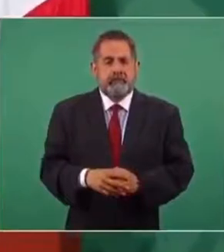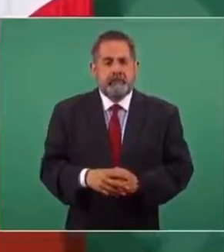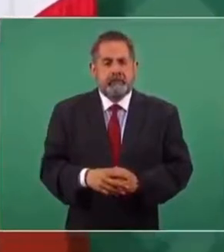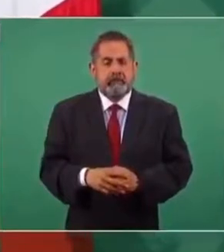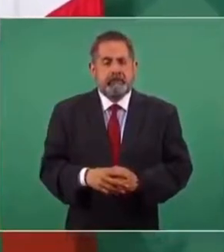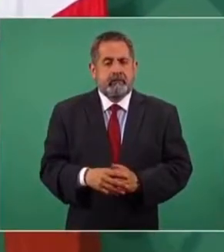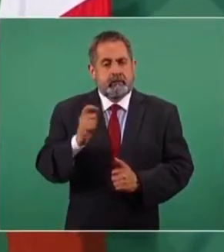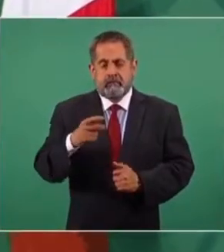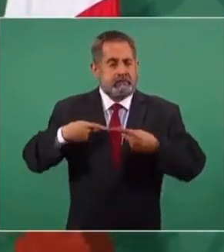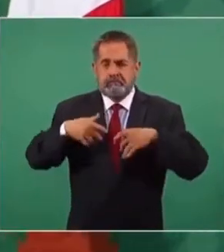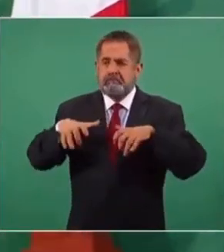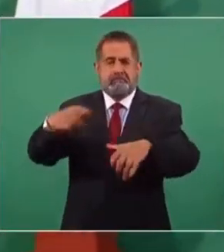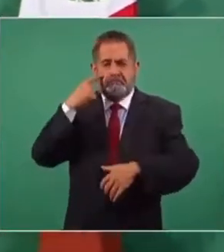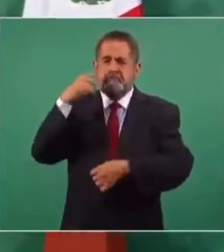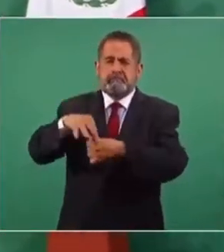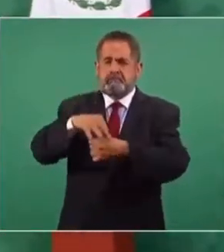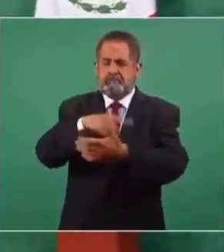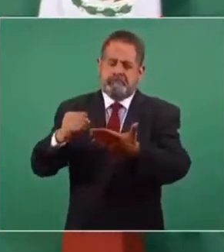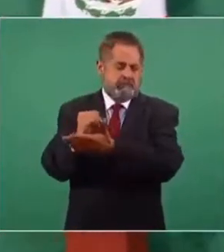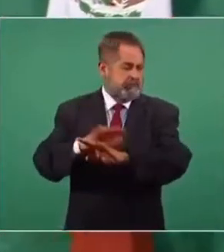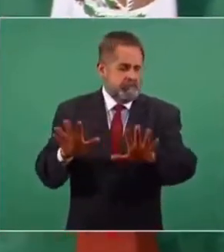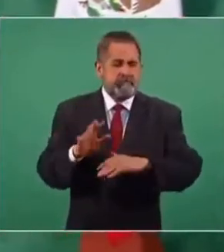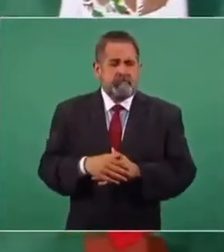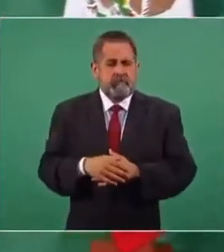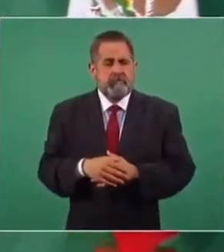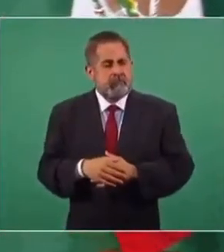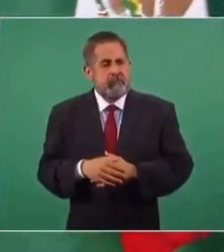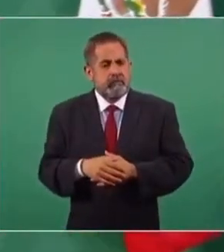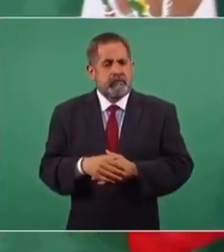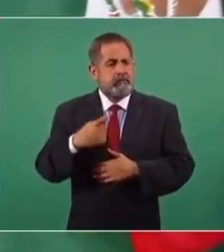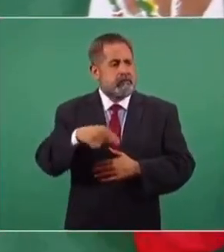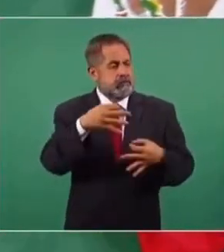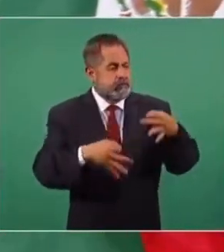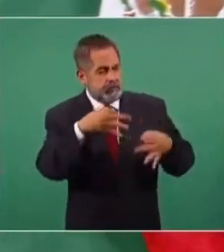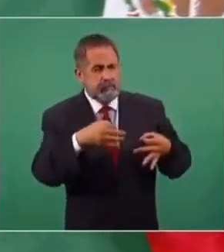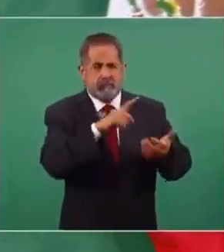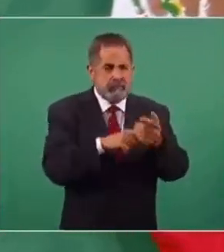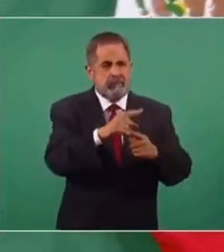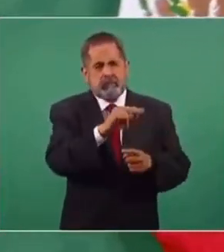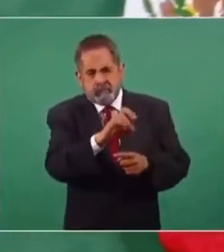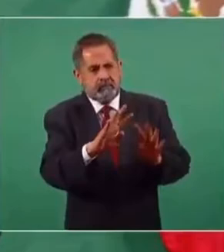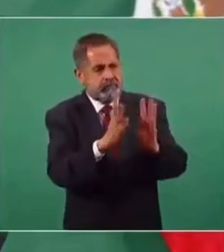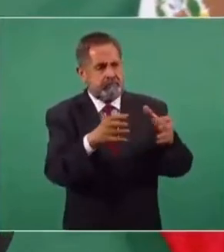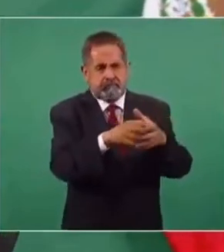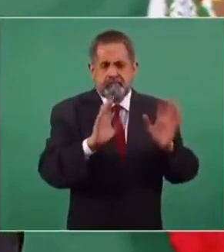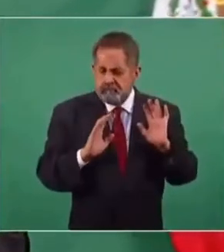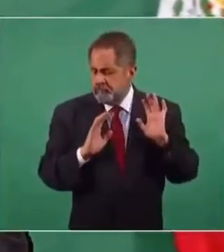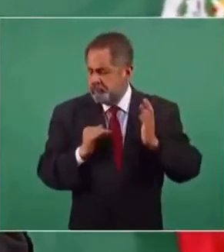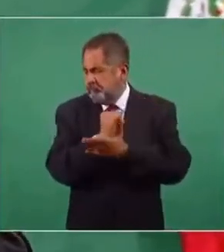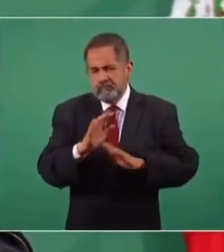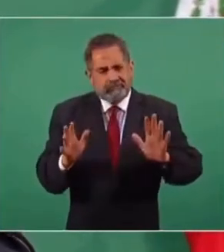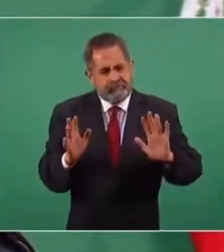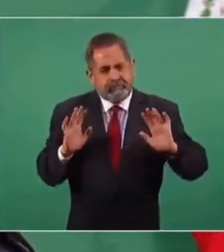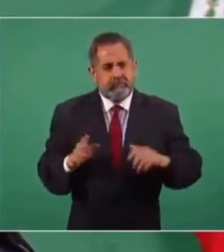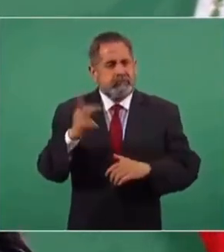que sea el pueblo, el que decida. Y los del tribunal y los del consejo, nada más que